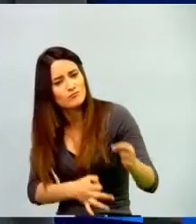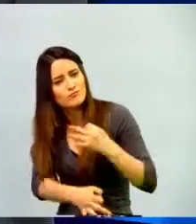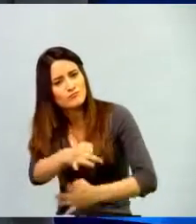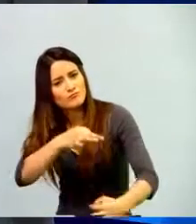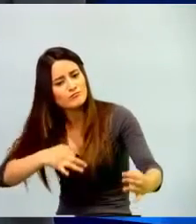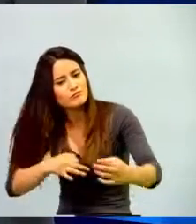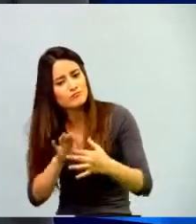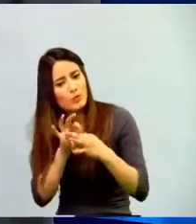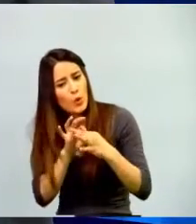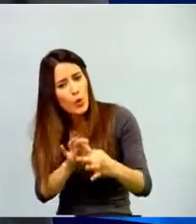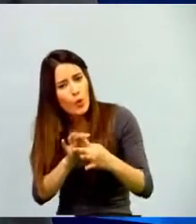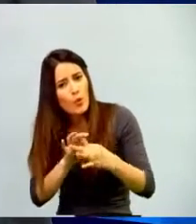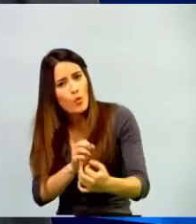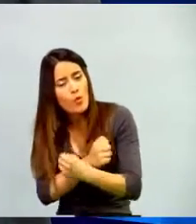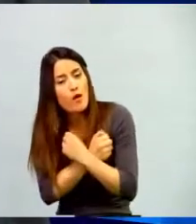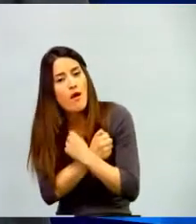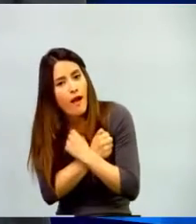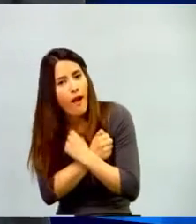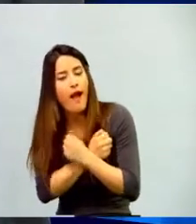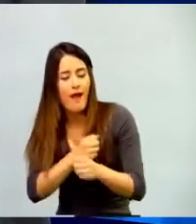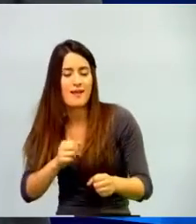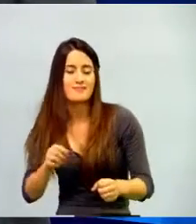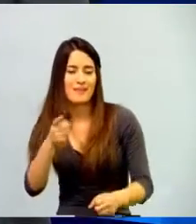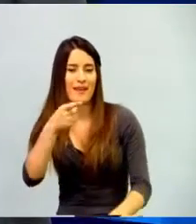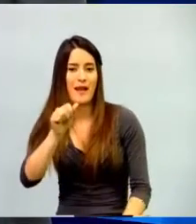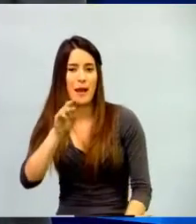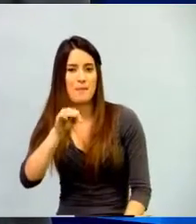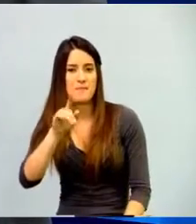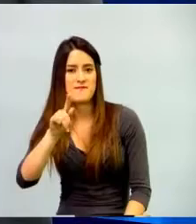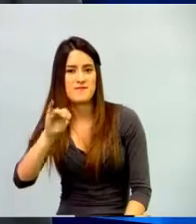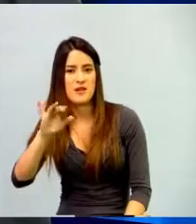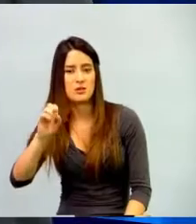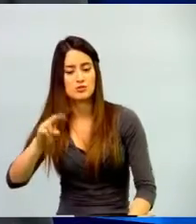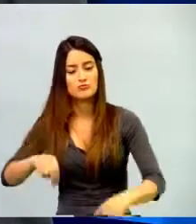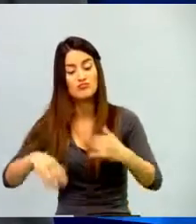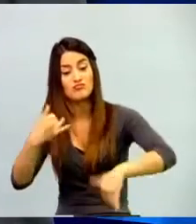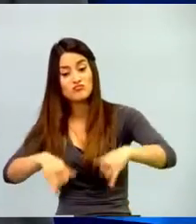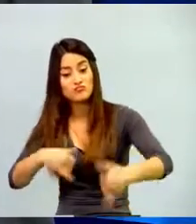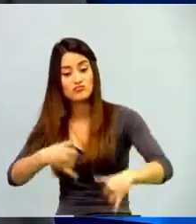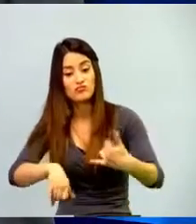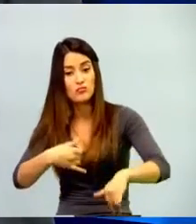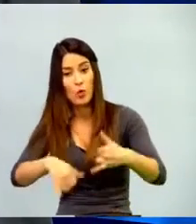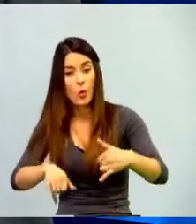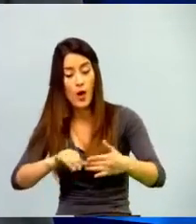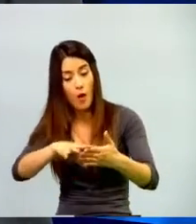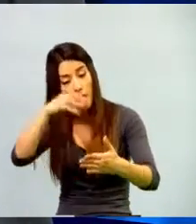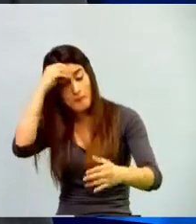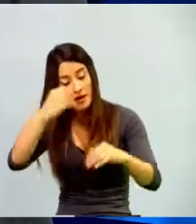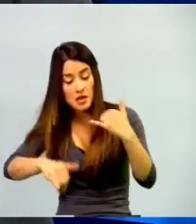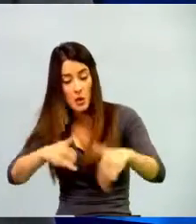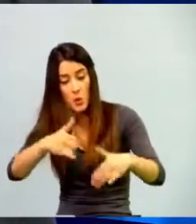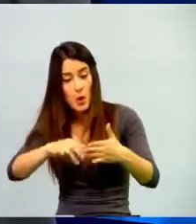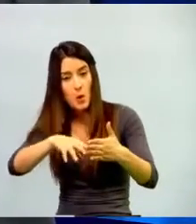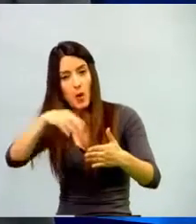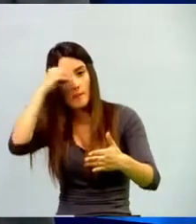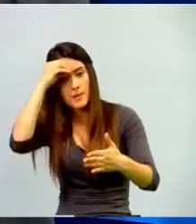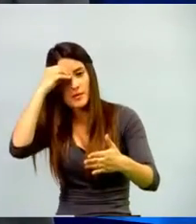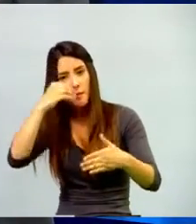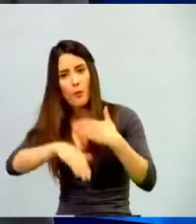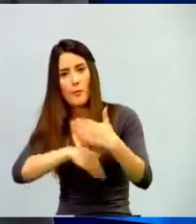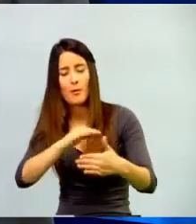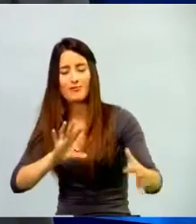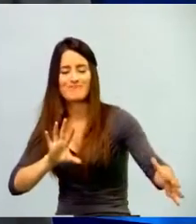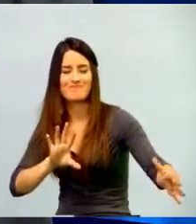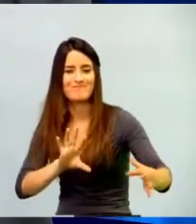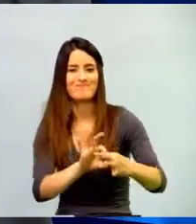y las relaciones además crecen. En el juego, me ha sucedido con mis estudiantes, durante el juego